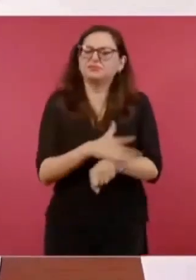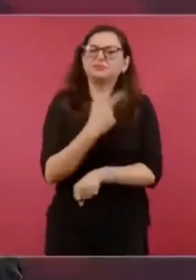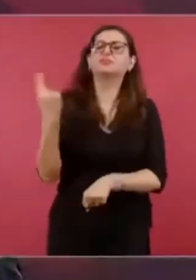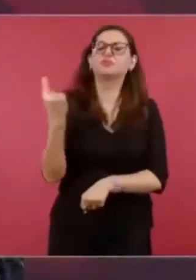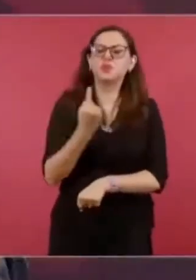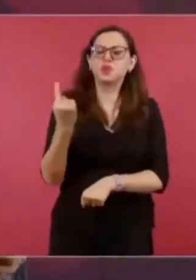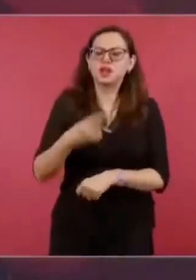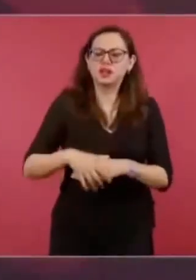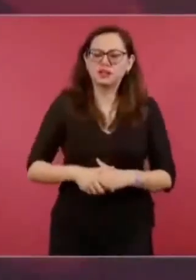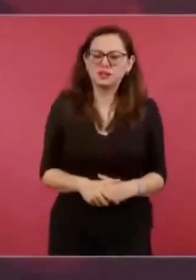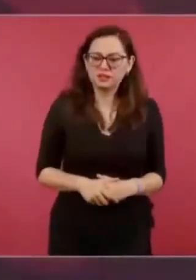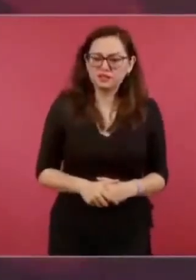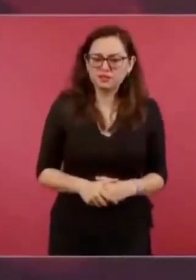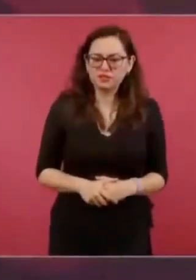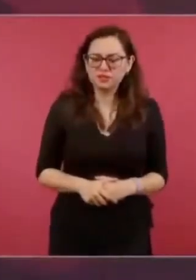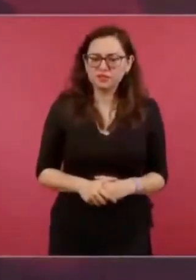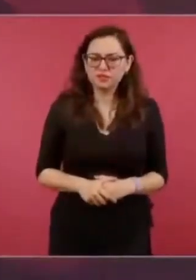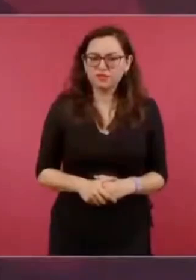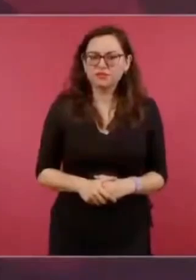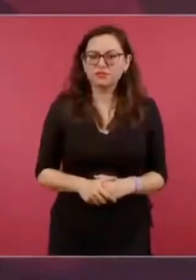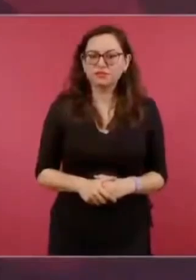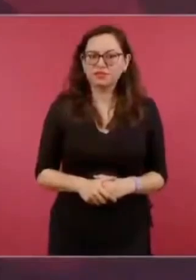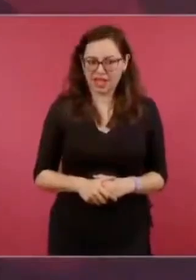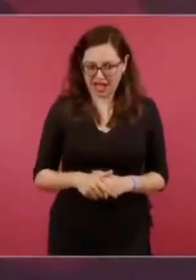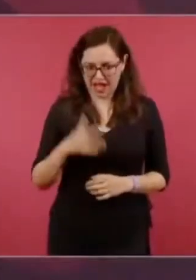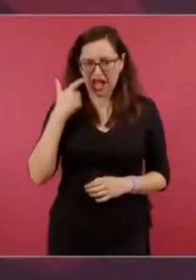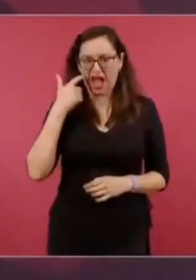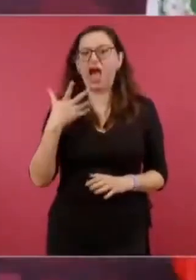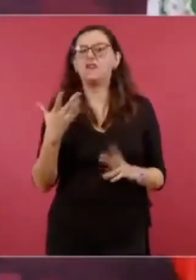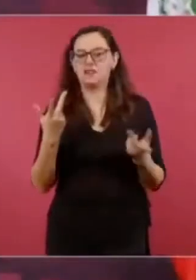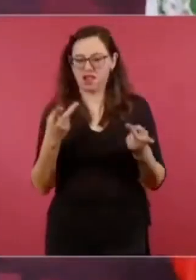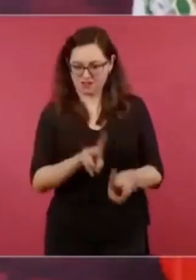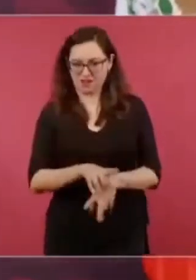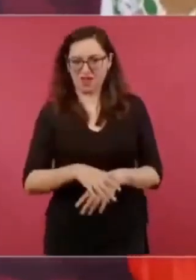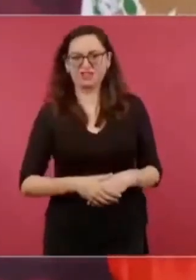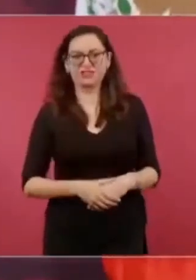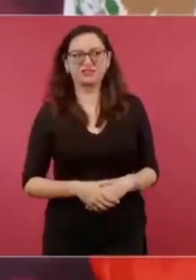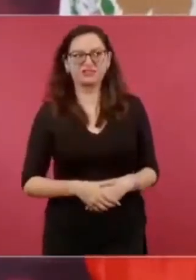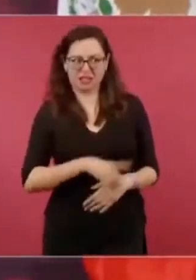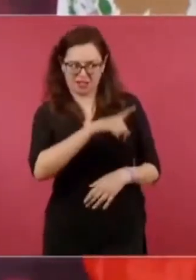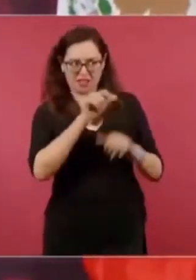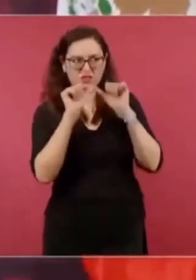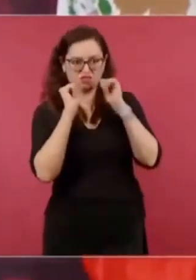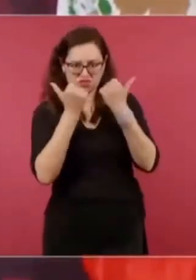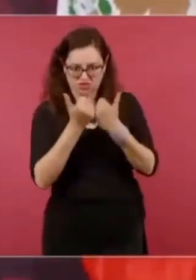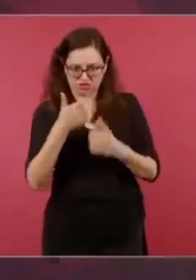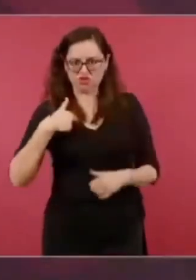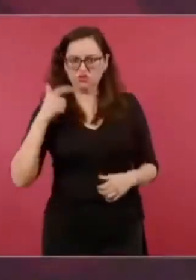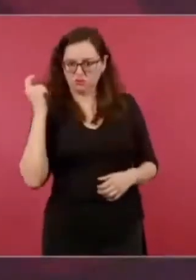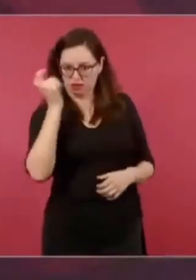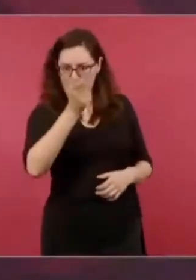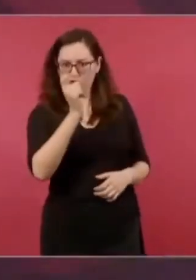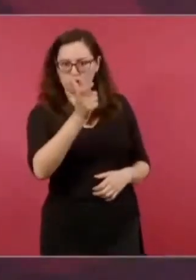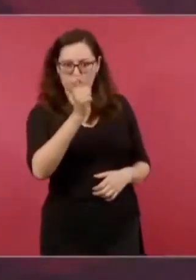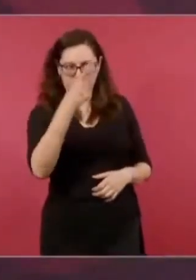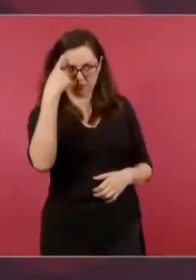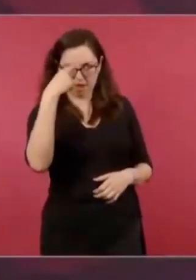Es como si nosotros nos metiéramos a financiar en Estados Unidos